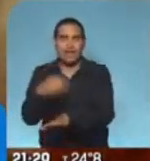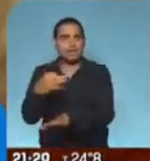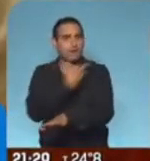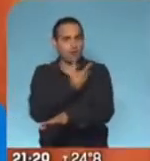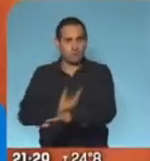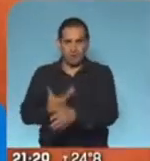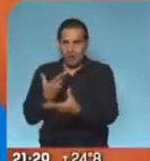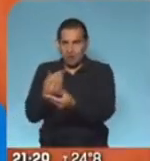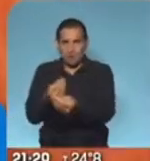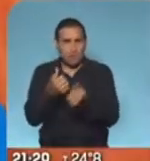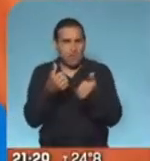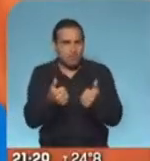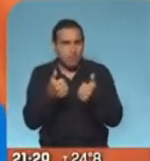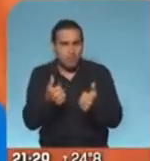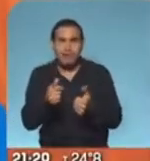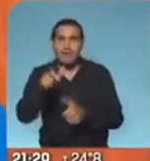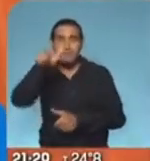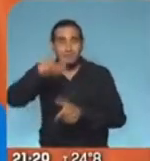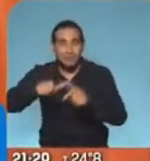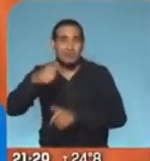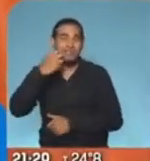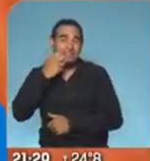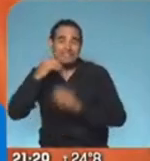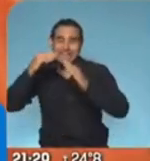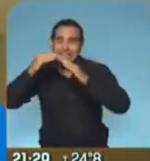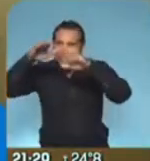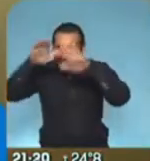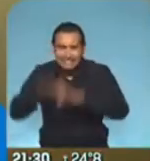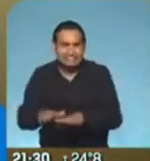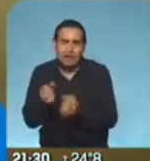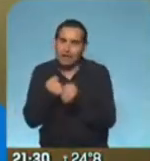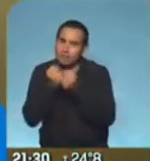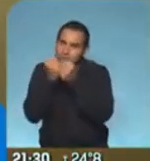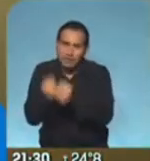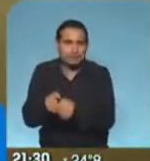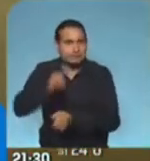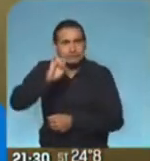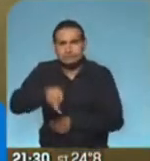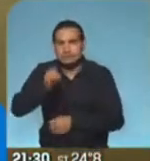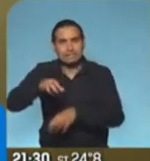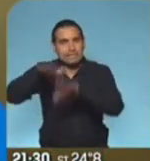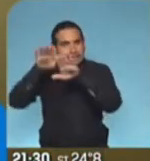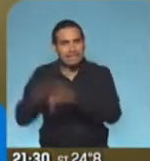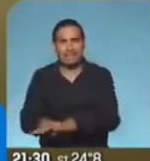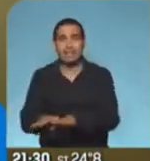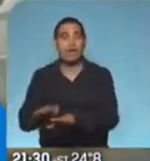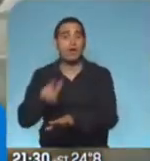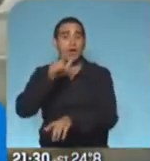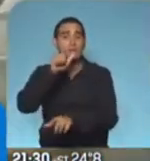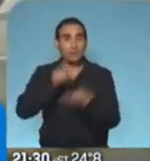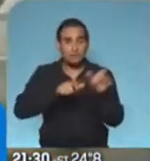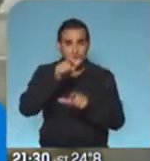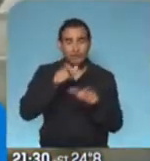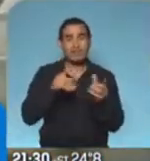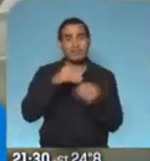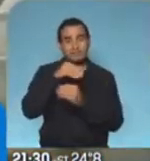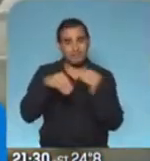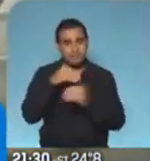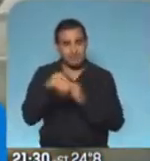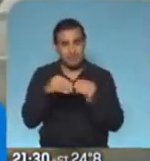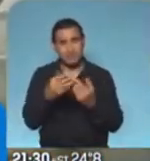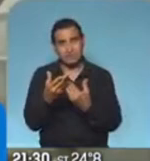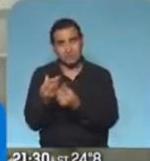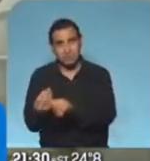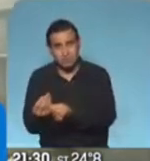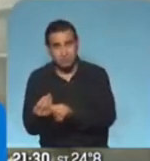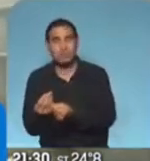que se arreglen lo más posible de sus asegados de manera física, no de